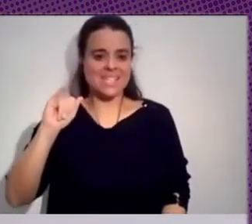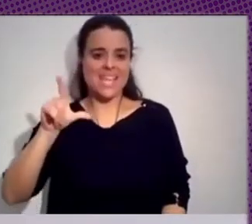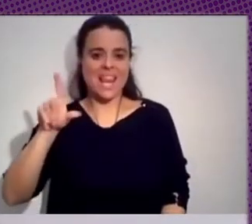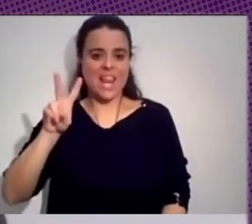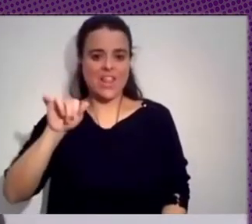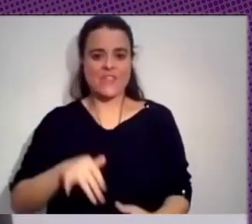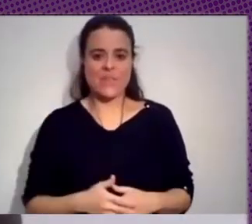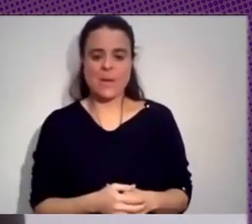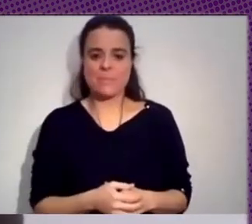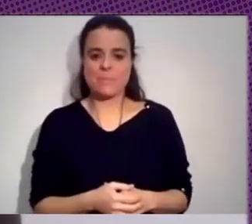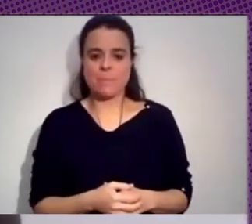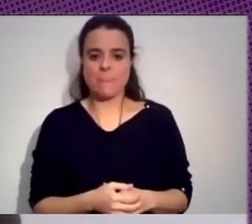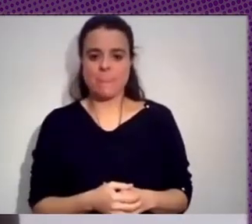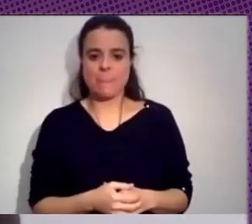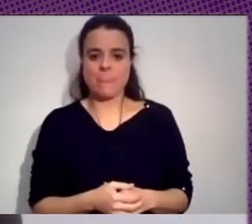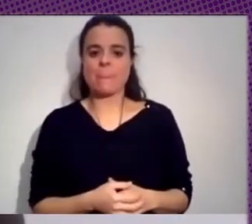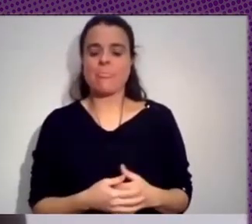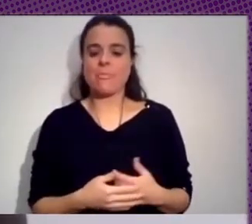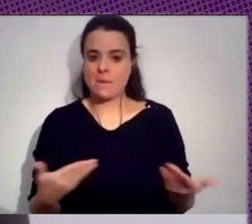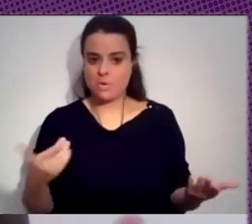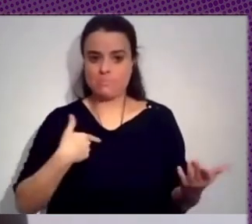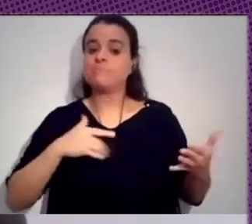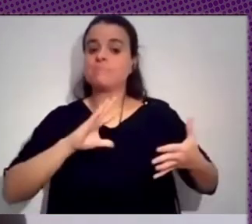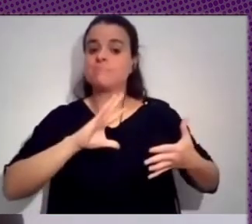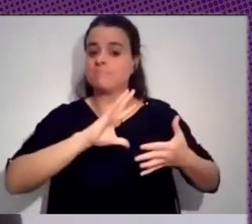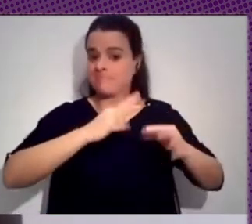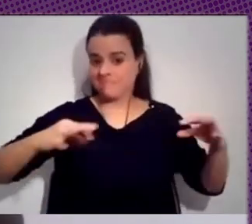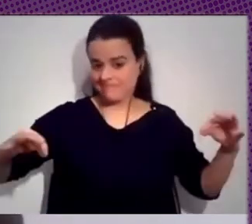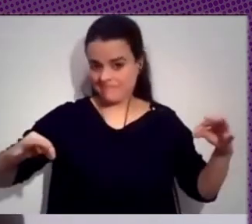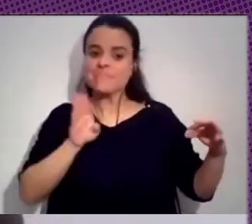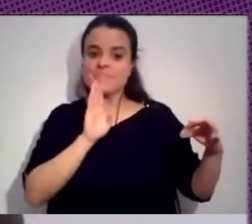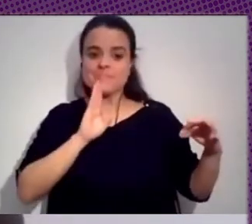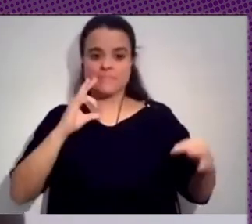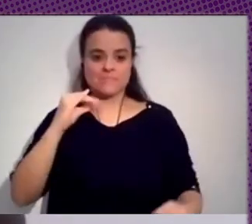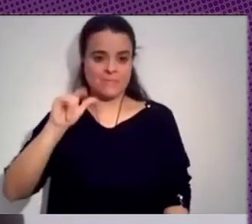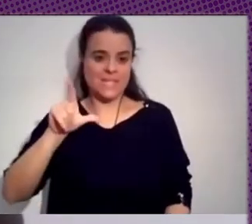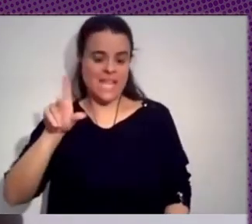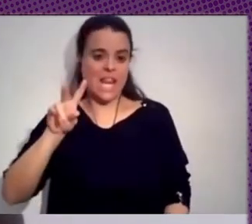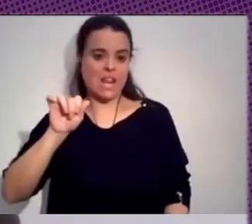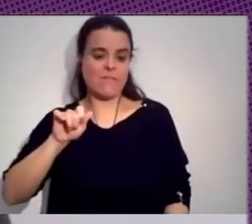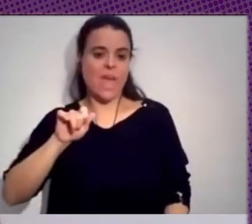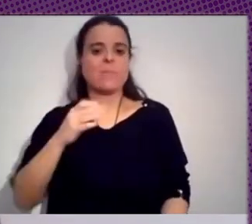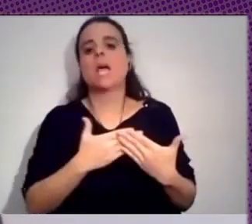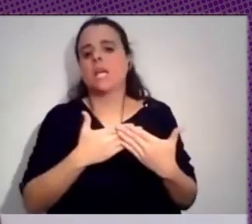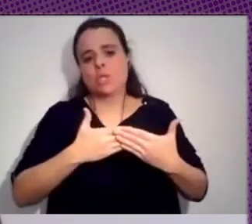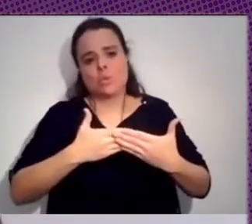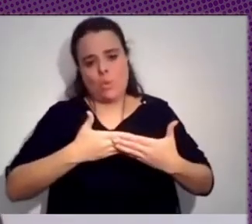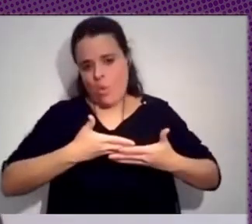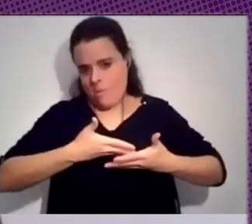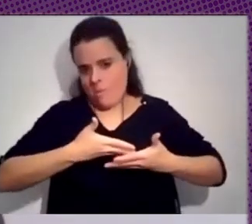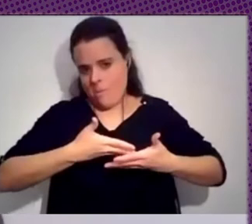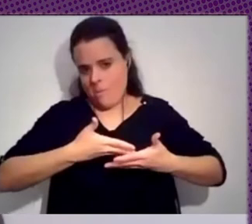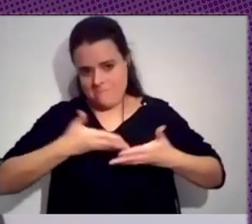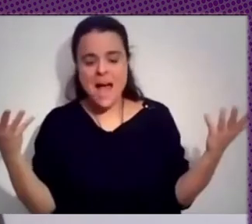Bueno, hilando un poco esto que presenta Silvia, que, bueno, el estudio es mucho más amplificado, pero, bueno, yo muchas veces, en toda esta